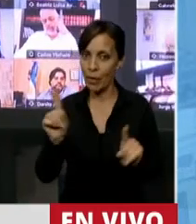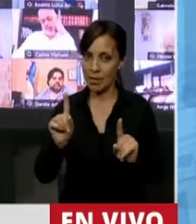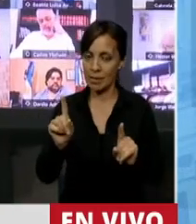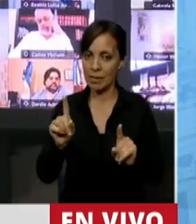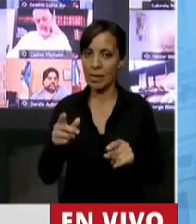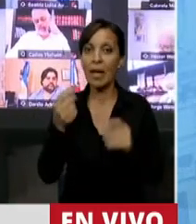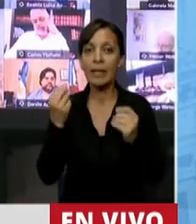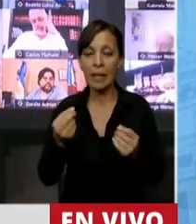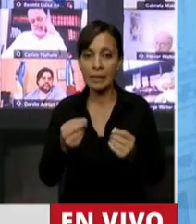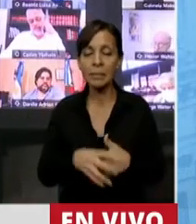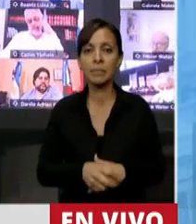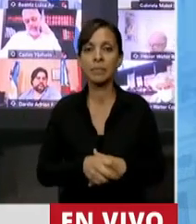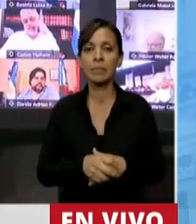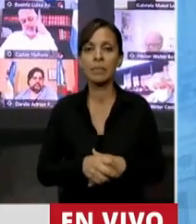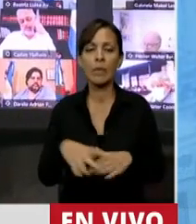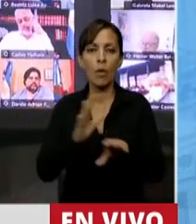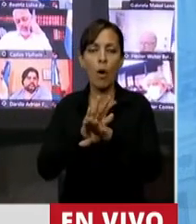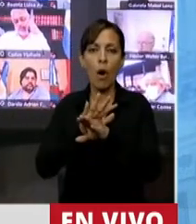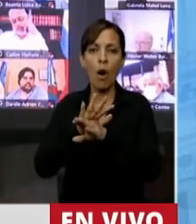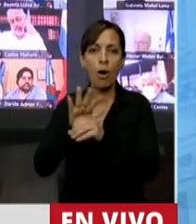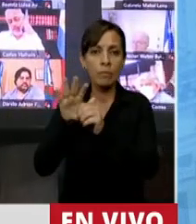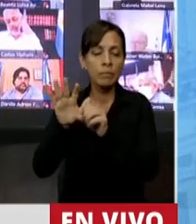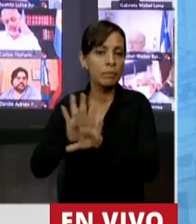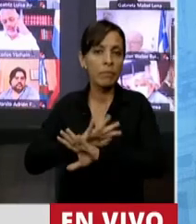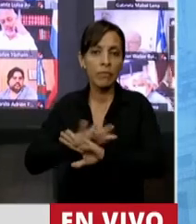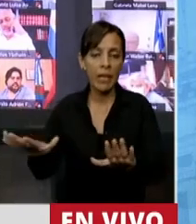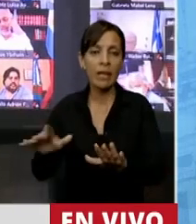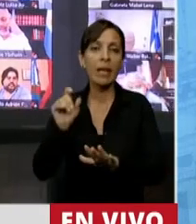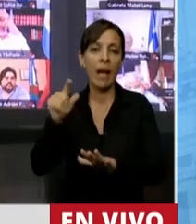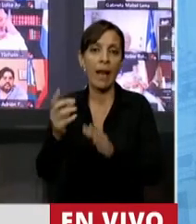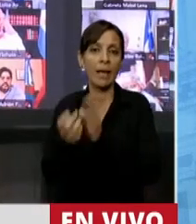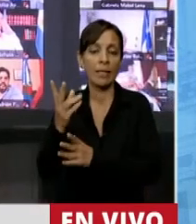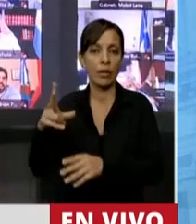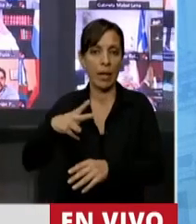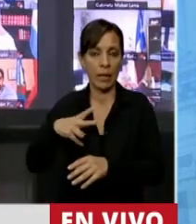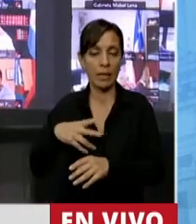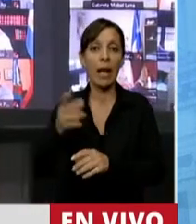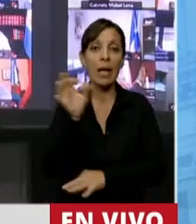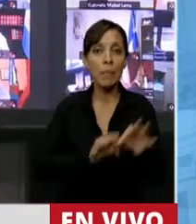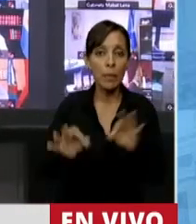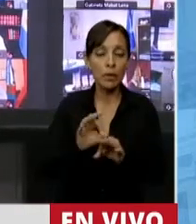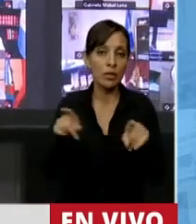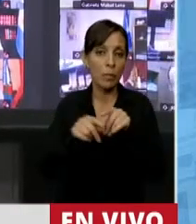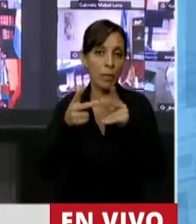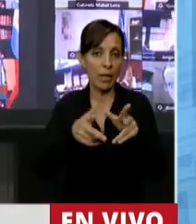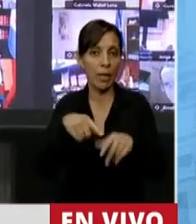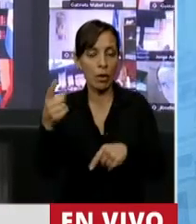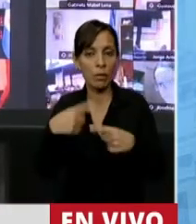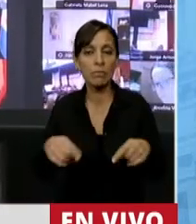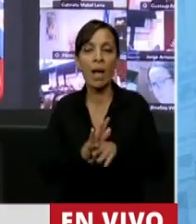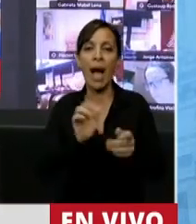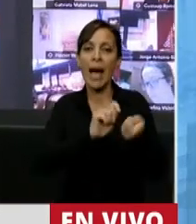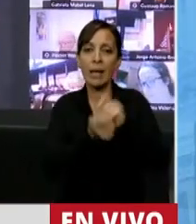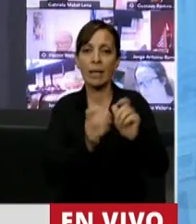inveto a la creación de la riqueza. El proyecto presenta además, como ya dijeron algunos diputados, serios reparos